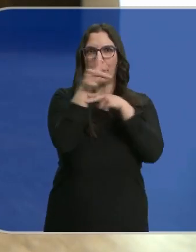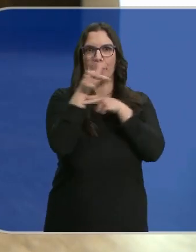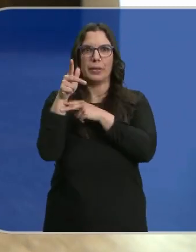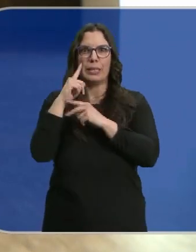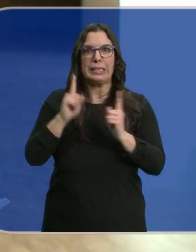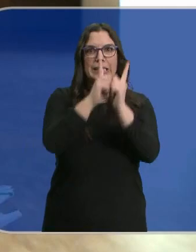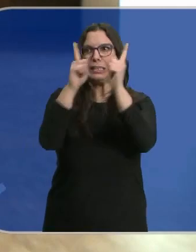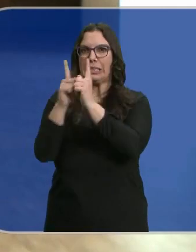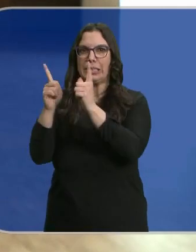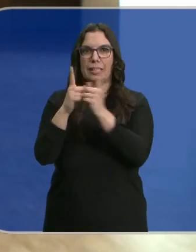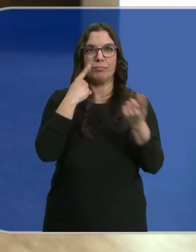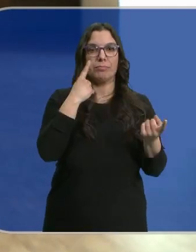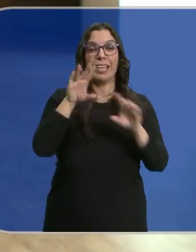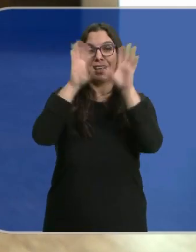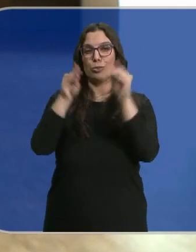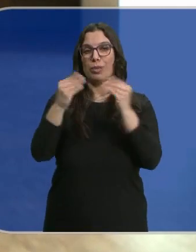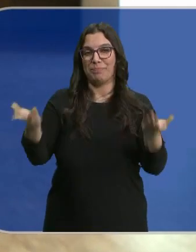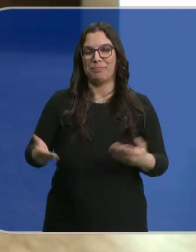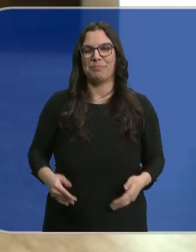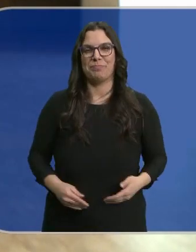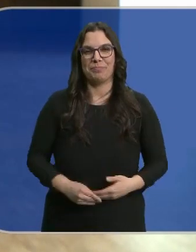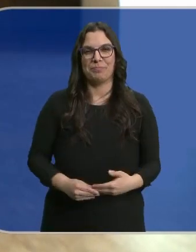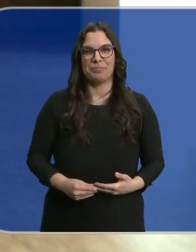los encuentros. Este es el resumen del día.